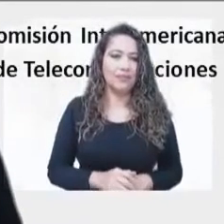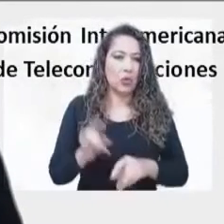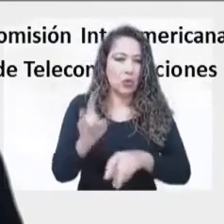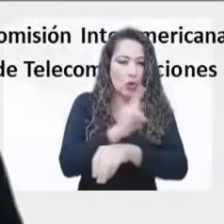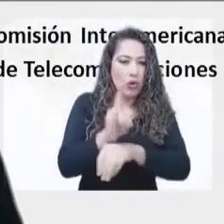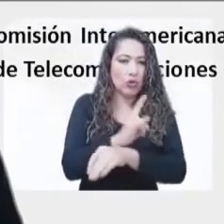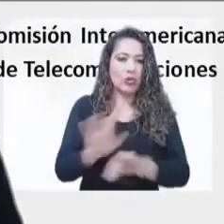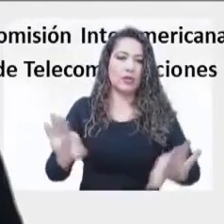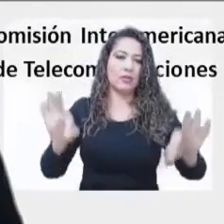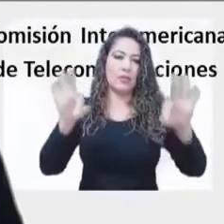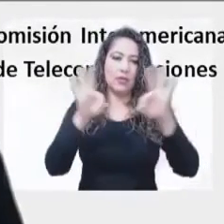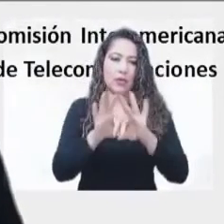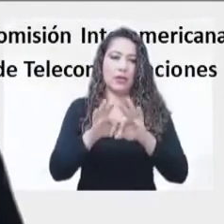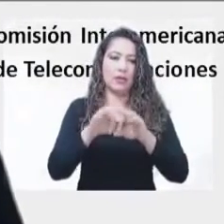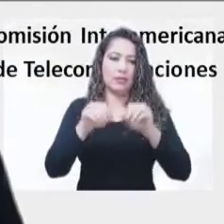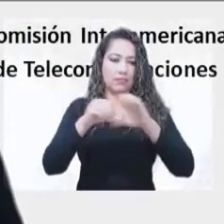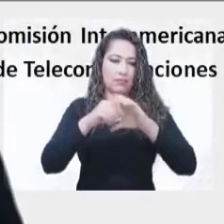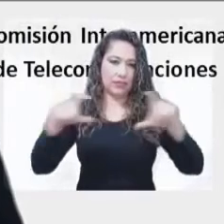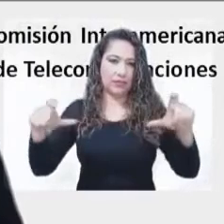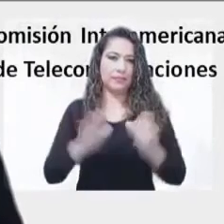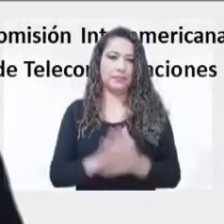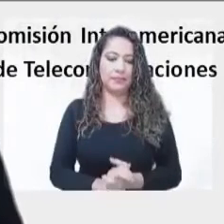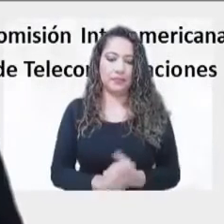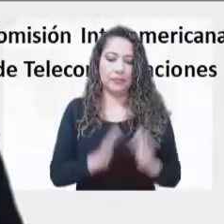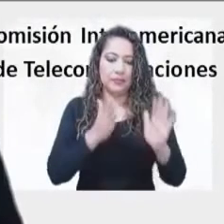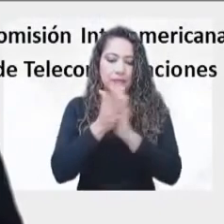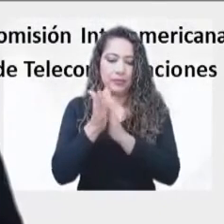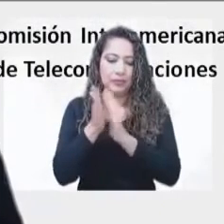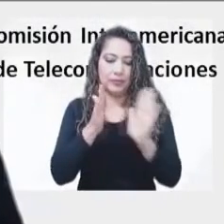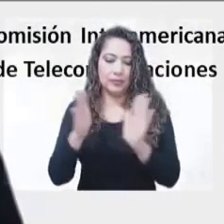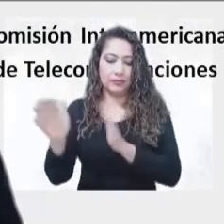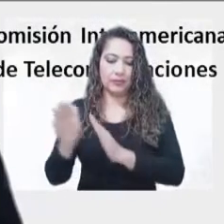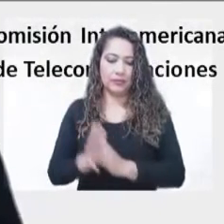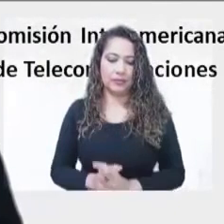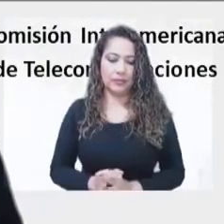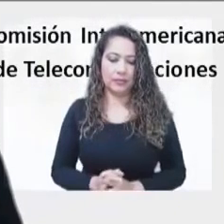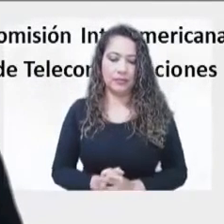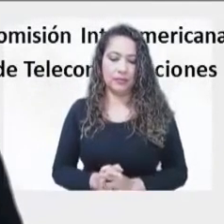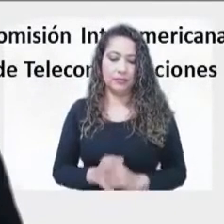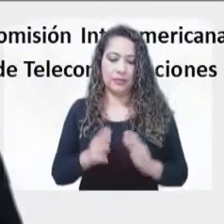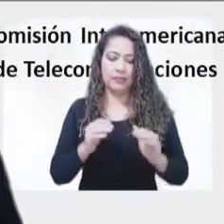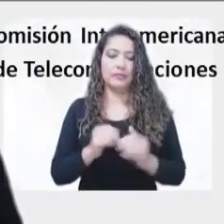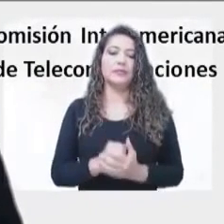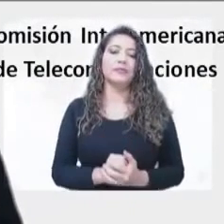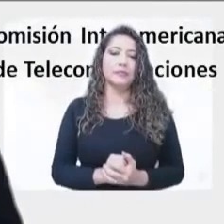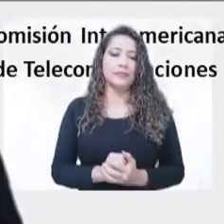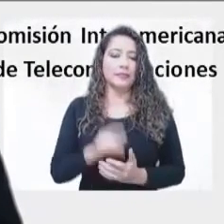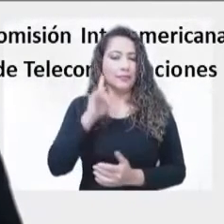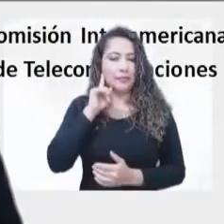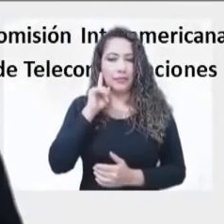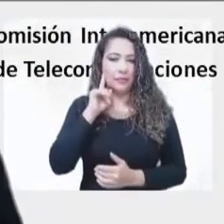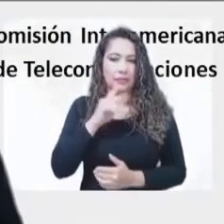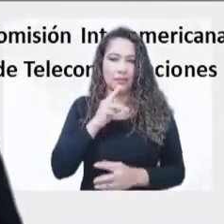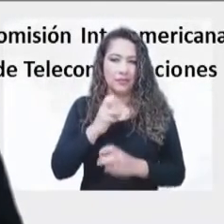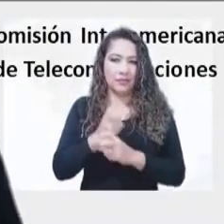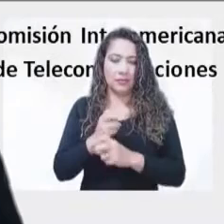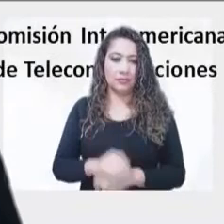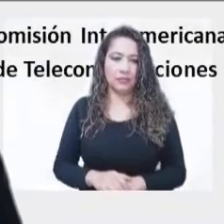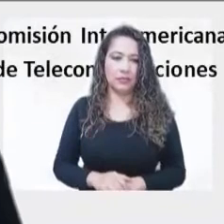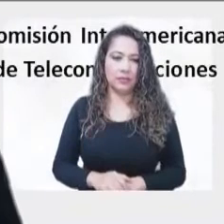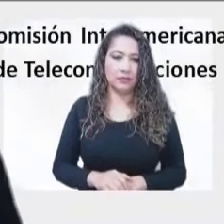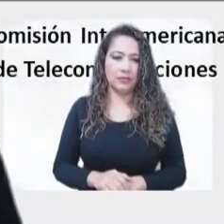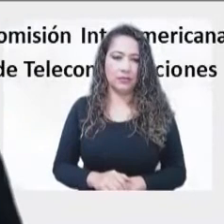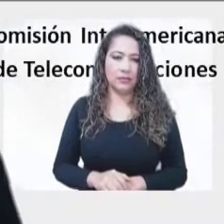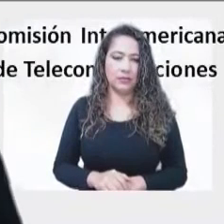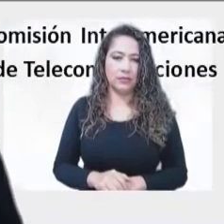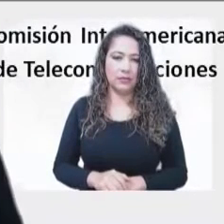espectro. Y es en este sentido que dentro de los temas principales que se discutieron en esta semana